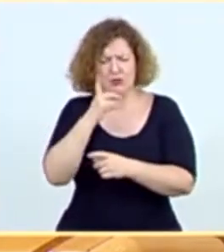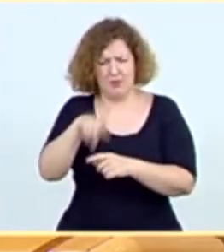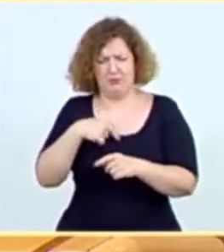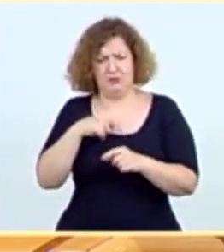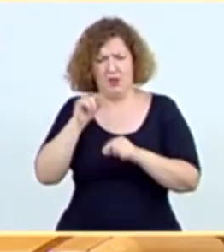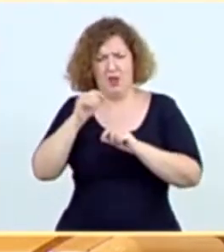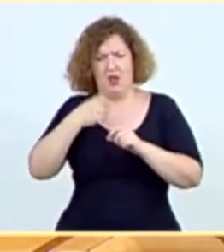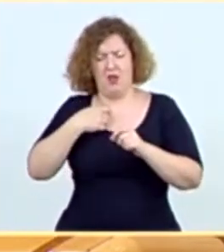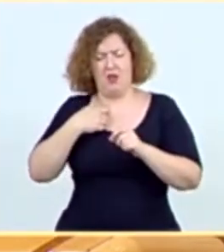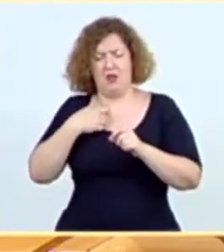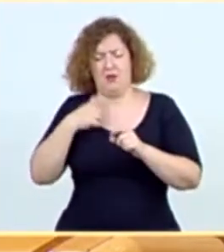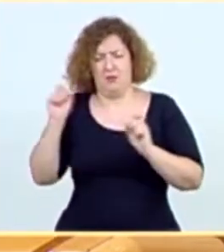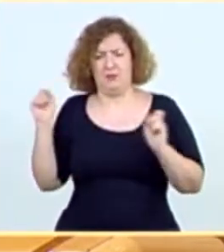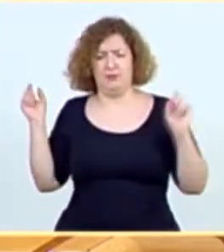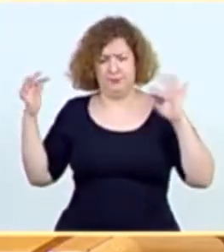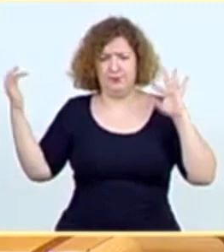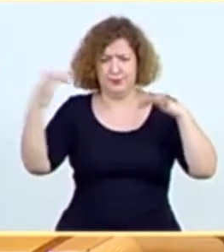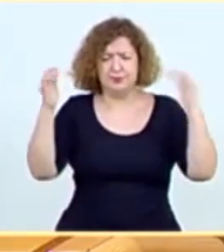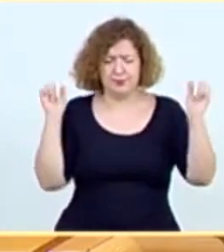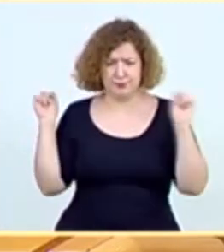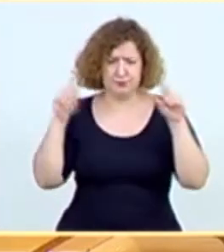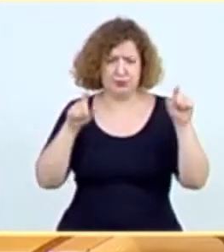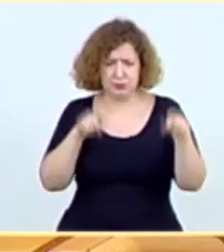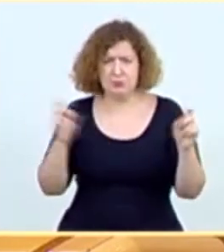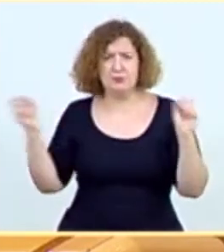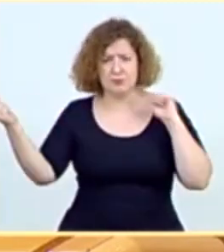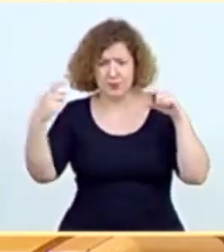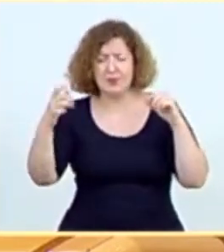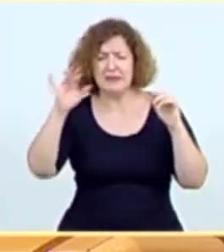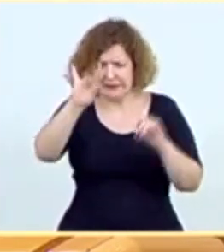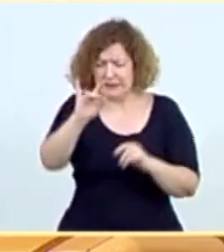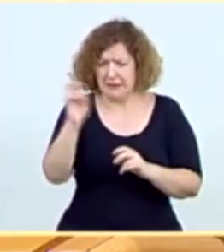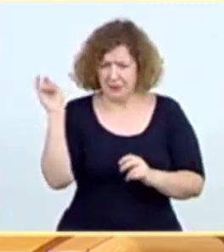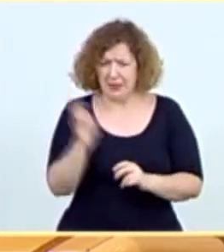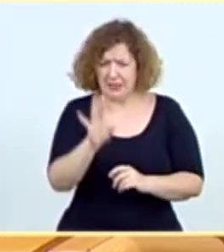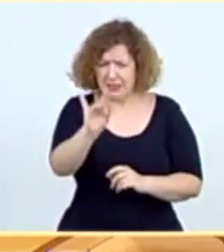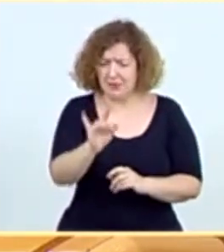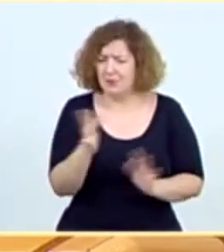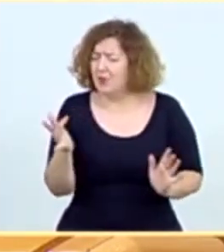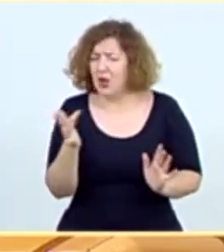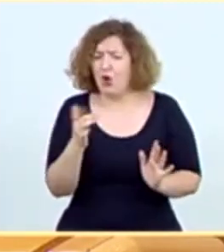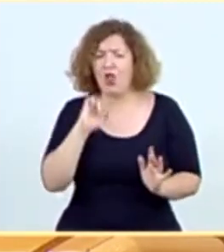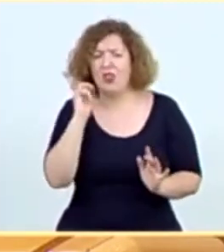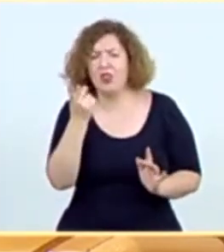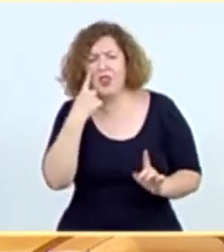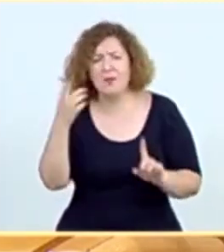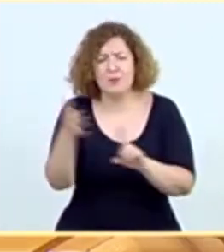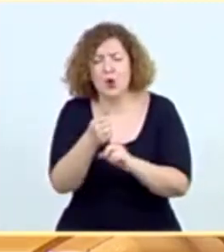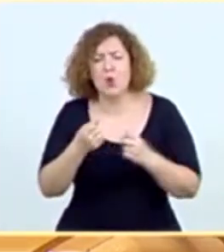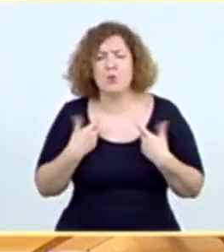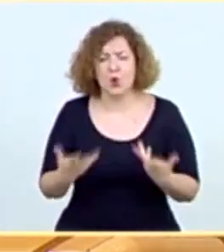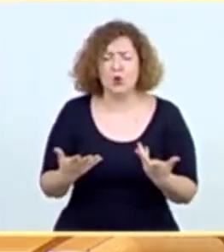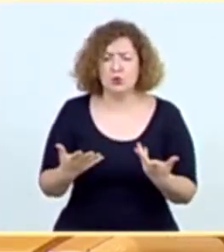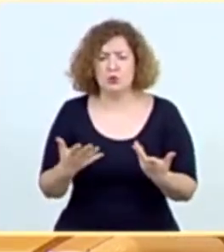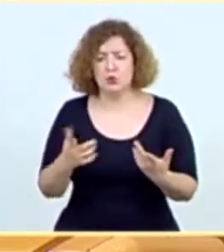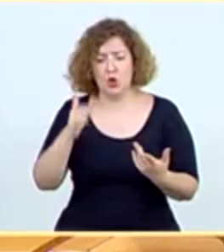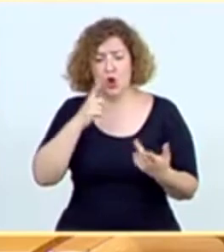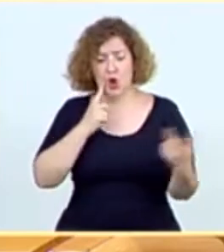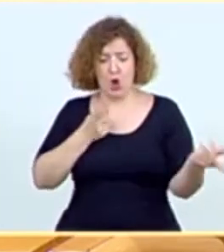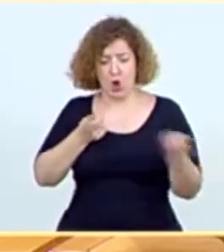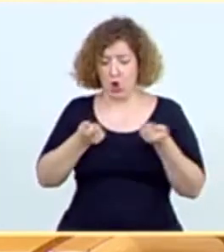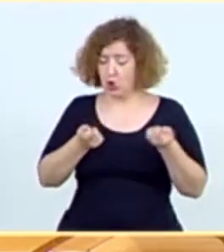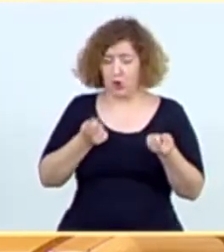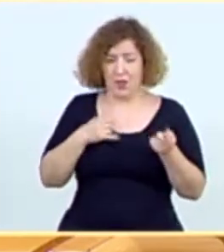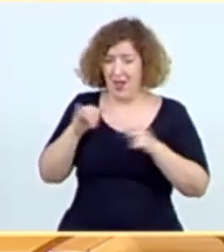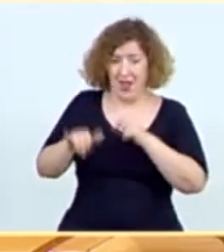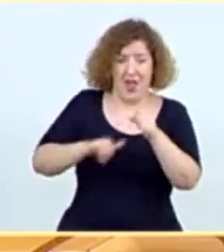es verdad que han llegado muchos pasajeros, van a llegar más, pero es verdad también que el mecanismo de detección precoz, no solo con los controles de aeropuertos, que son los